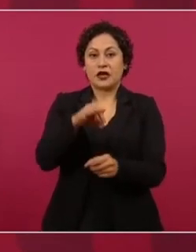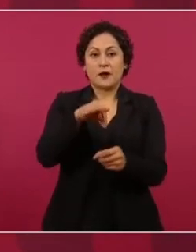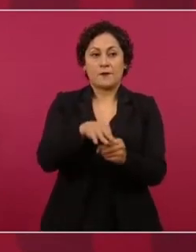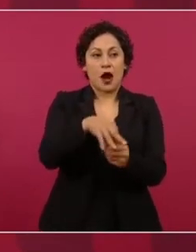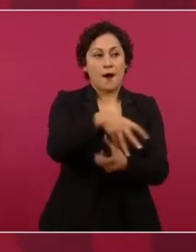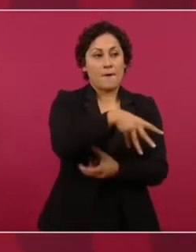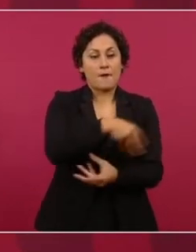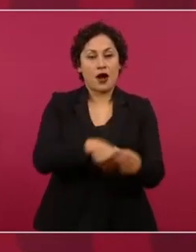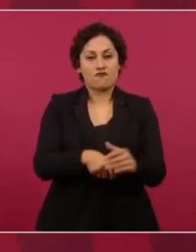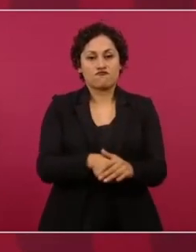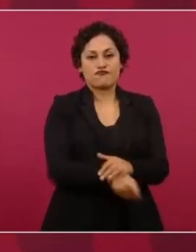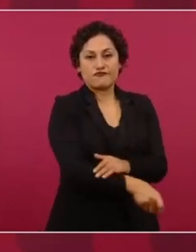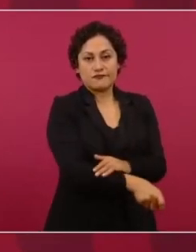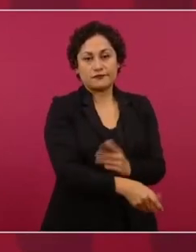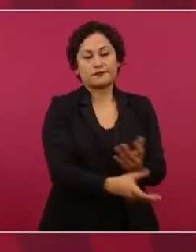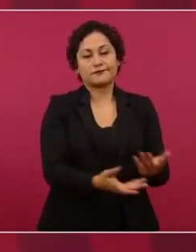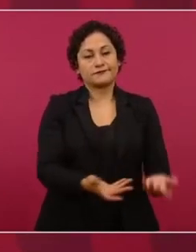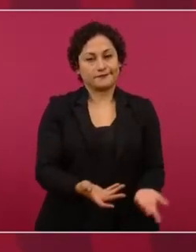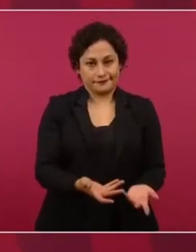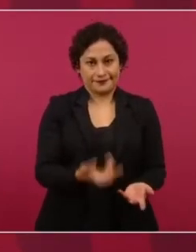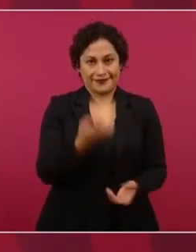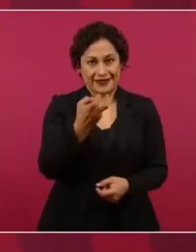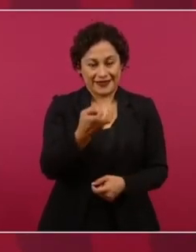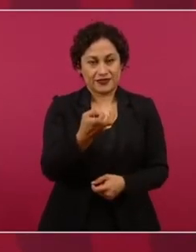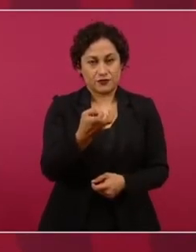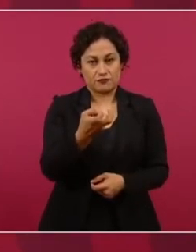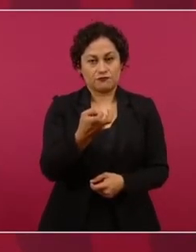adversarios conservadores